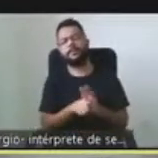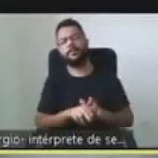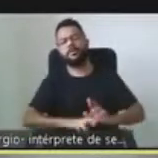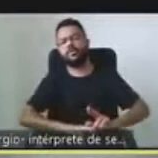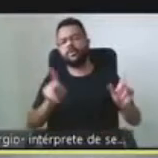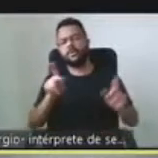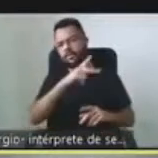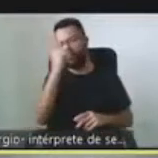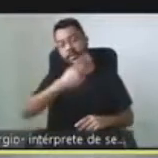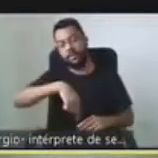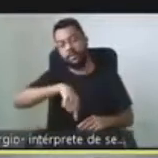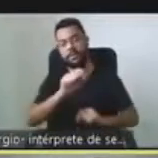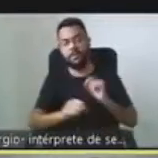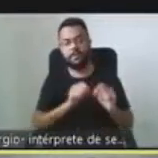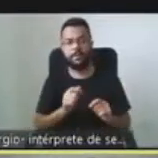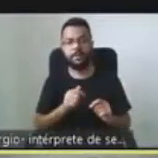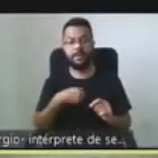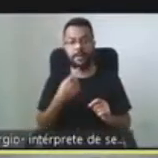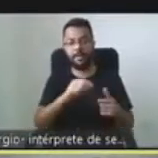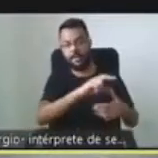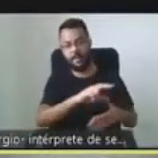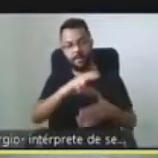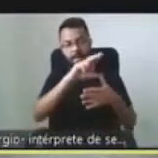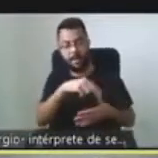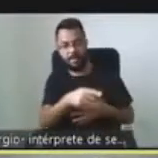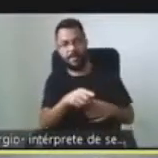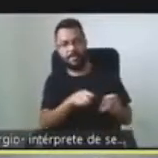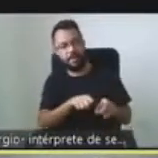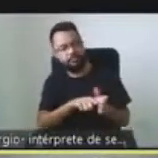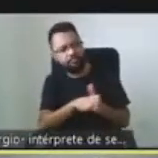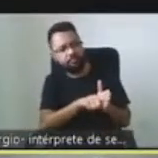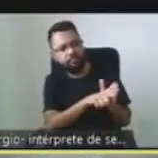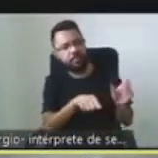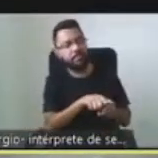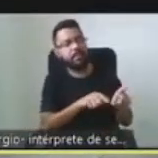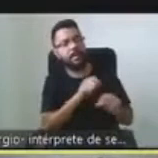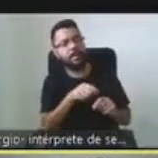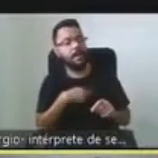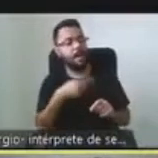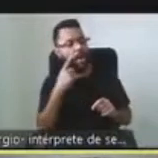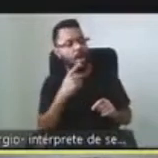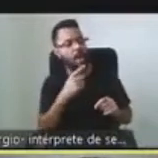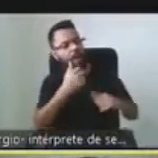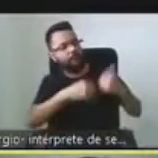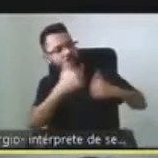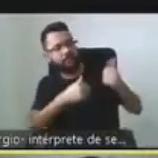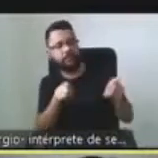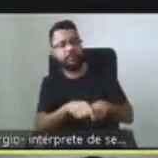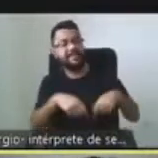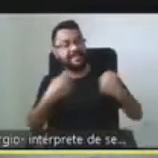enfermedades raras aquí en Latinoamérica, allá en Latinoamérica, y para evaluar cuáles eran sus necesidades